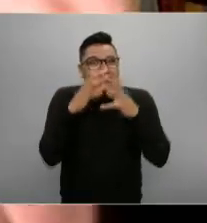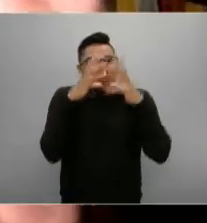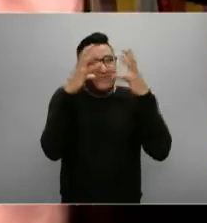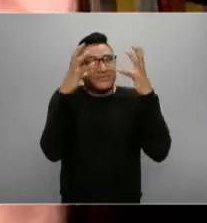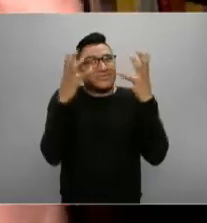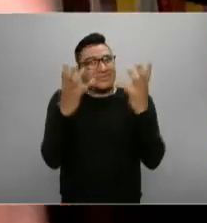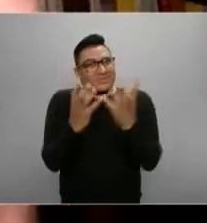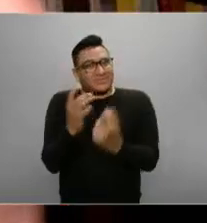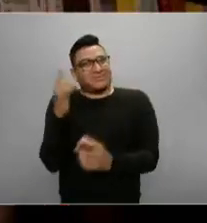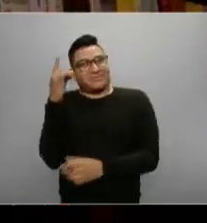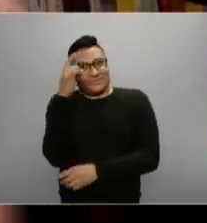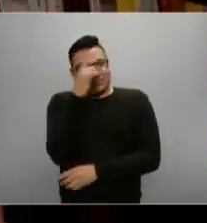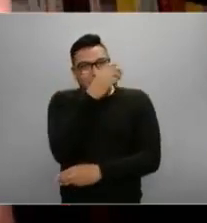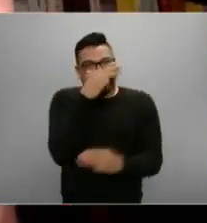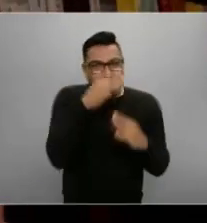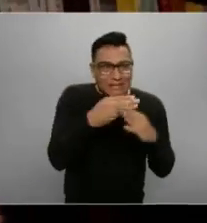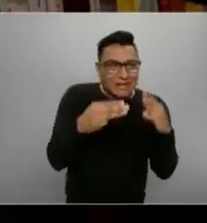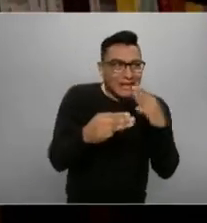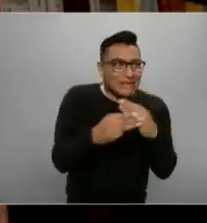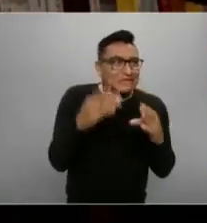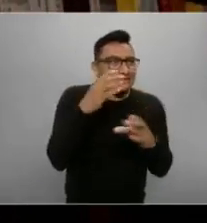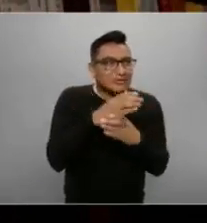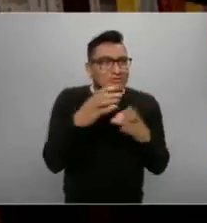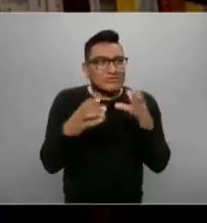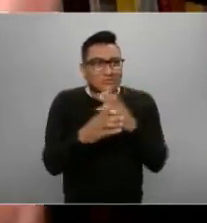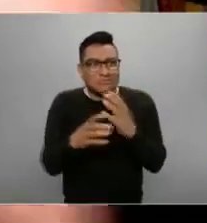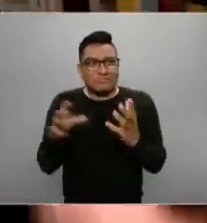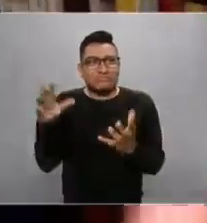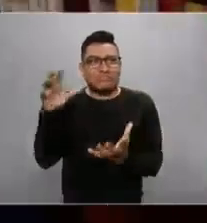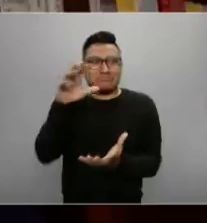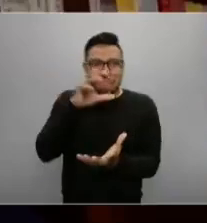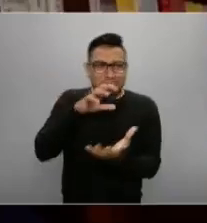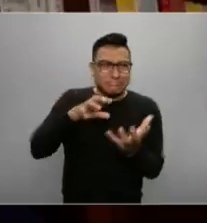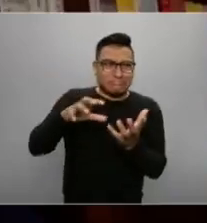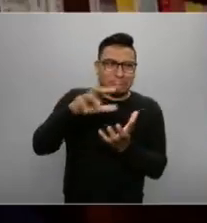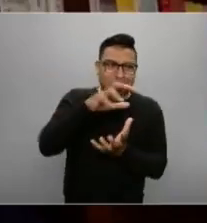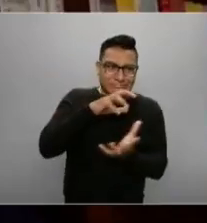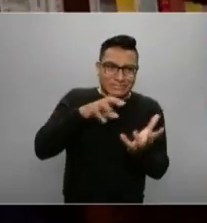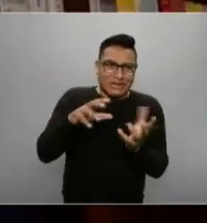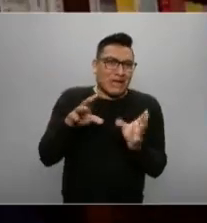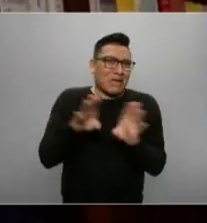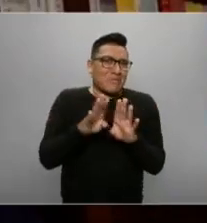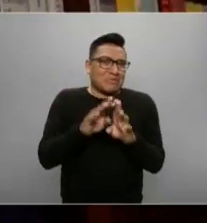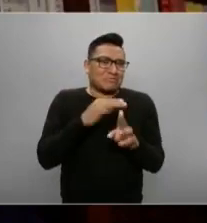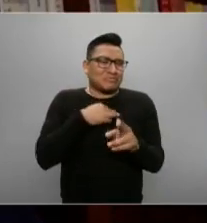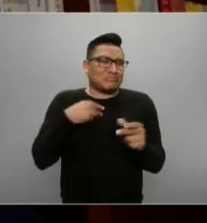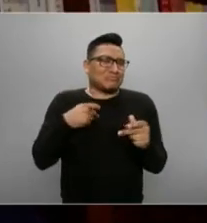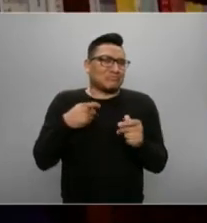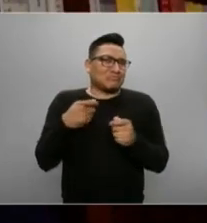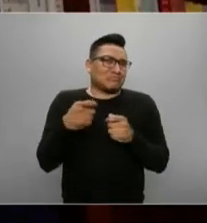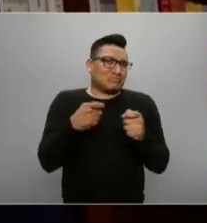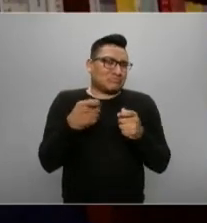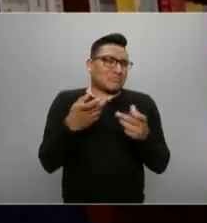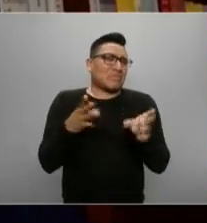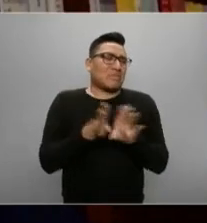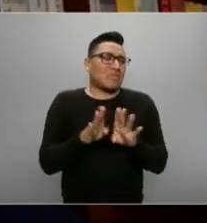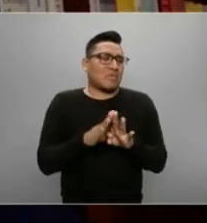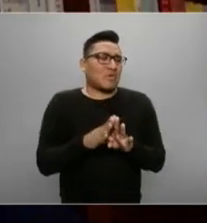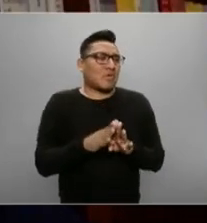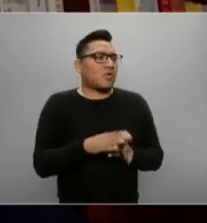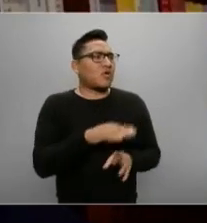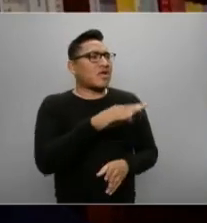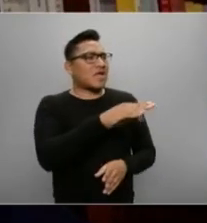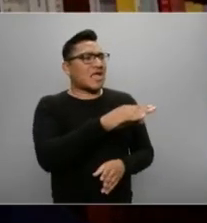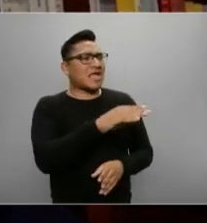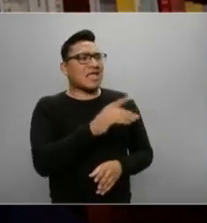dinámica muy caótica. La pregunta es quién o cómo podemos poner algo de orden. Claro. ¿Habría algún organismo del